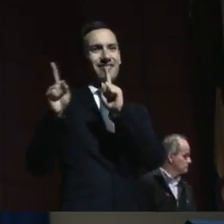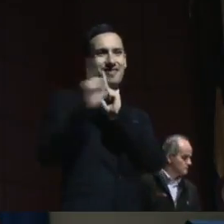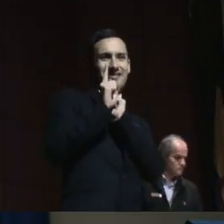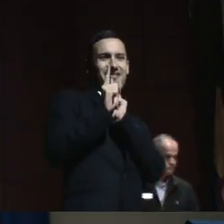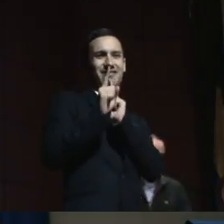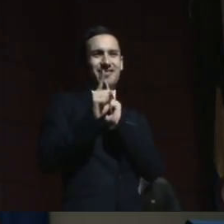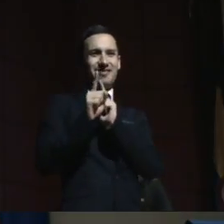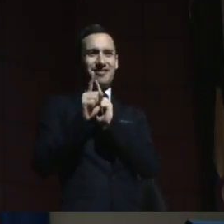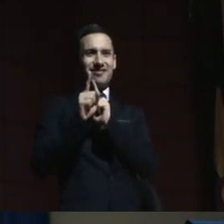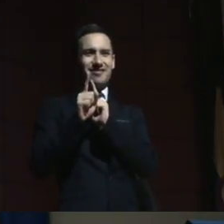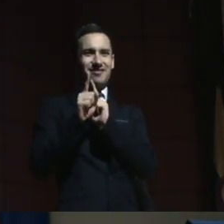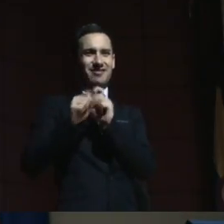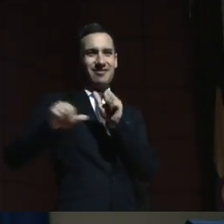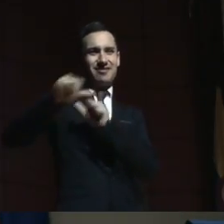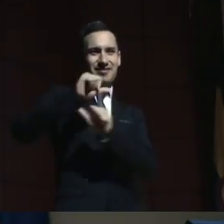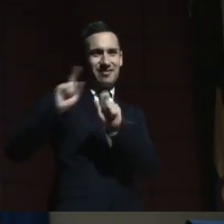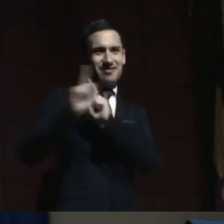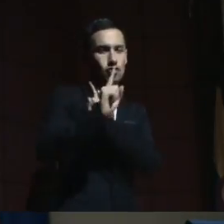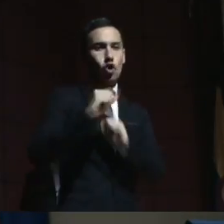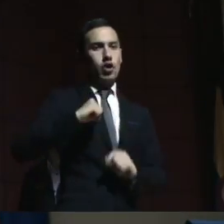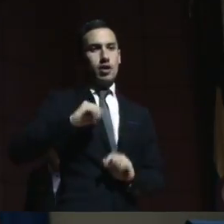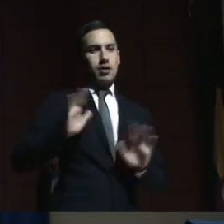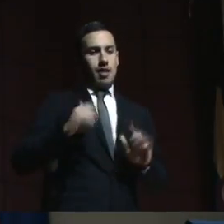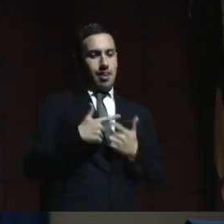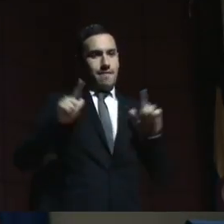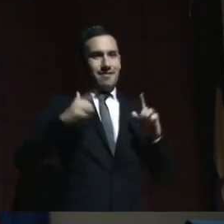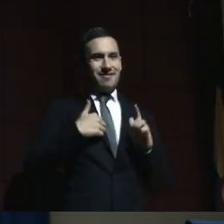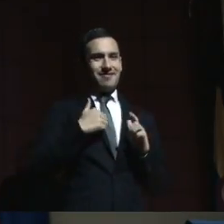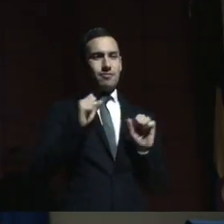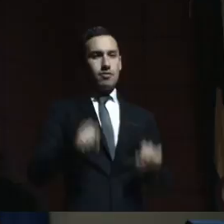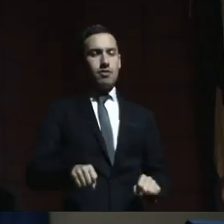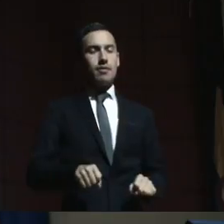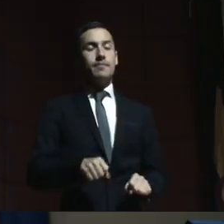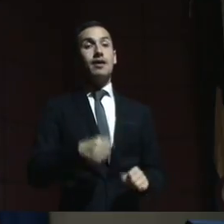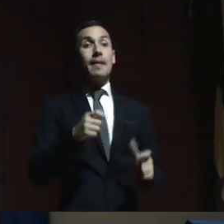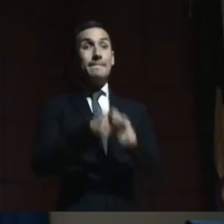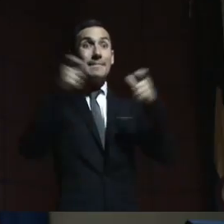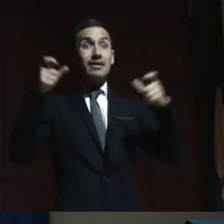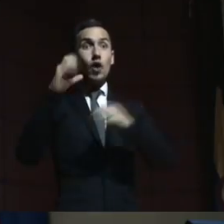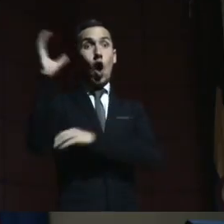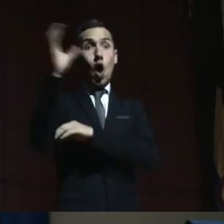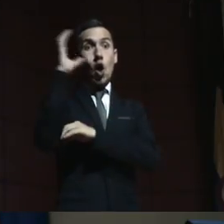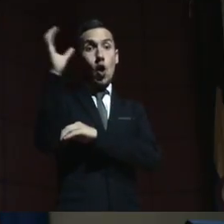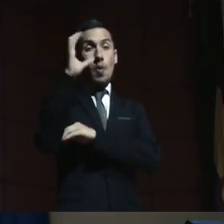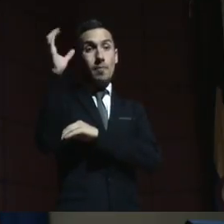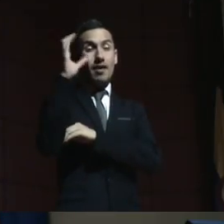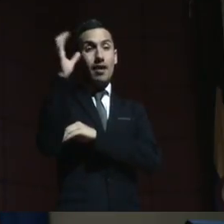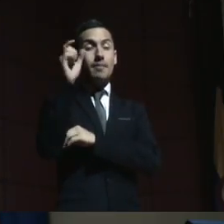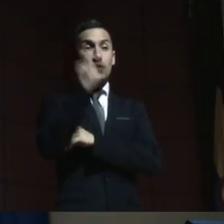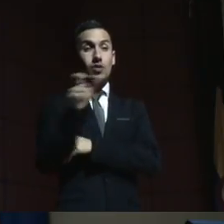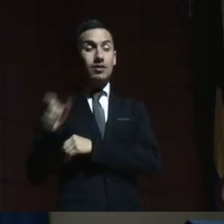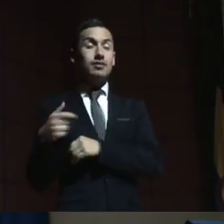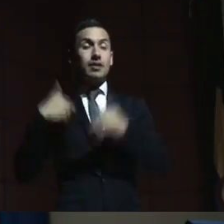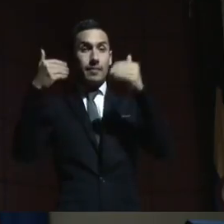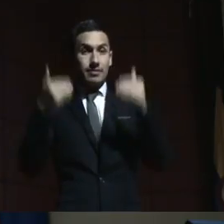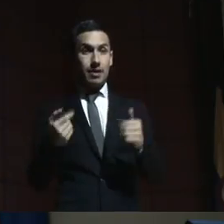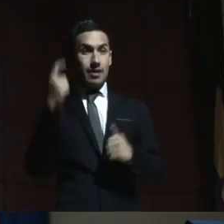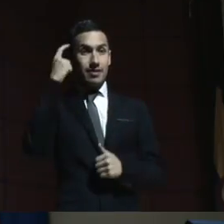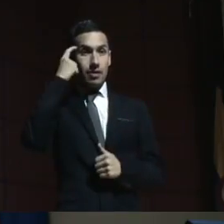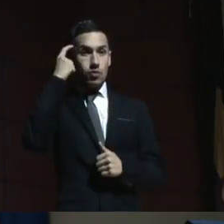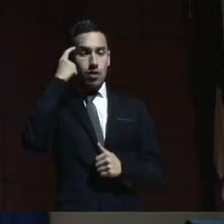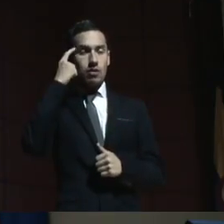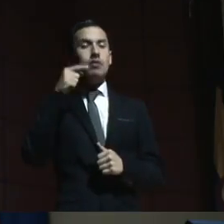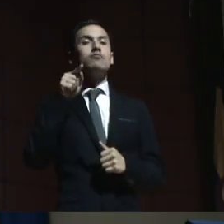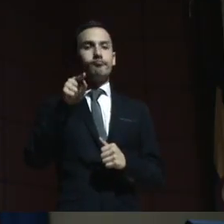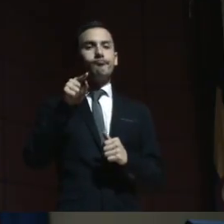En nuestro país, la mayoría de personas con discapacidad intelectual han sido